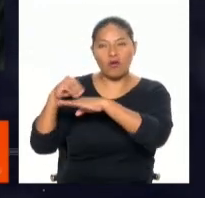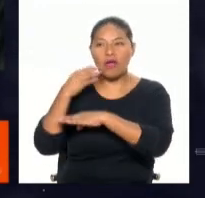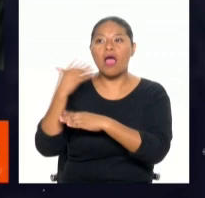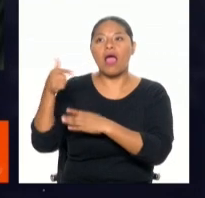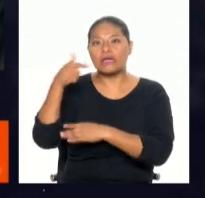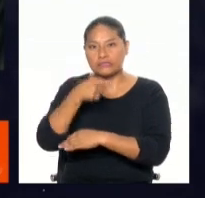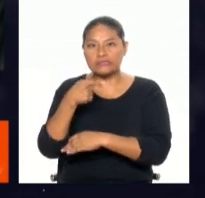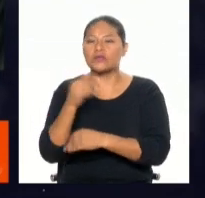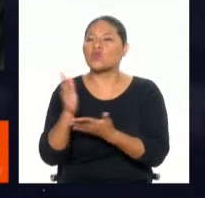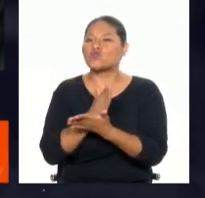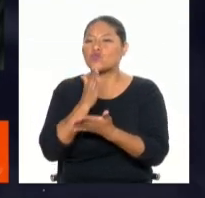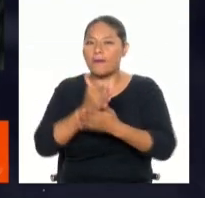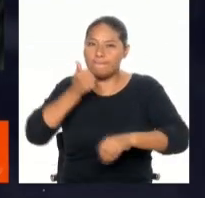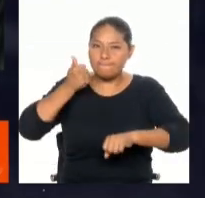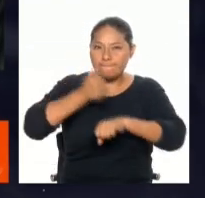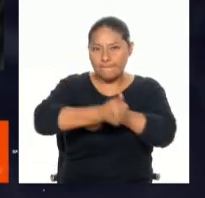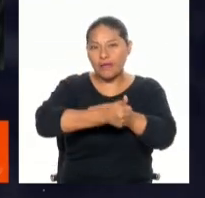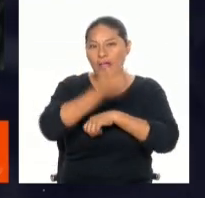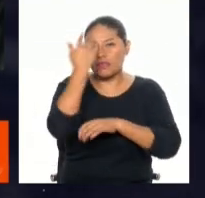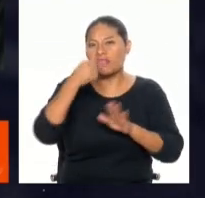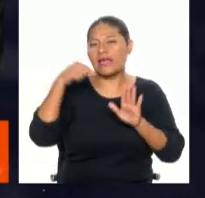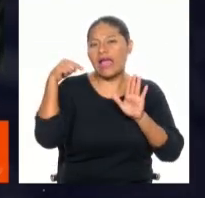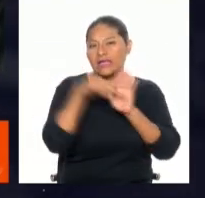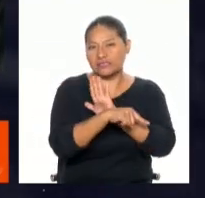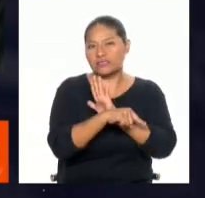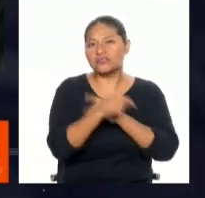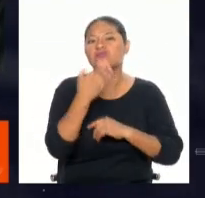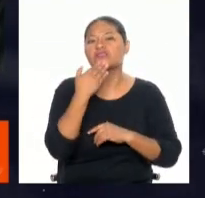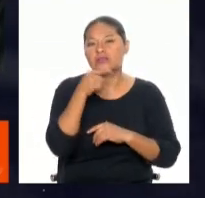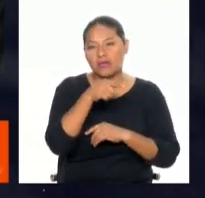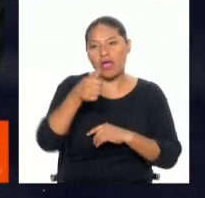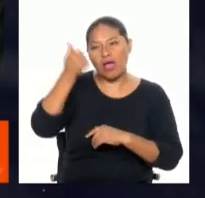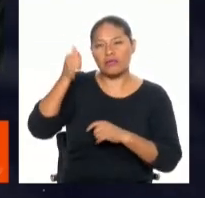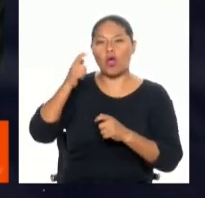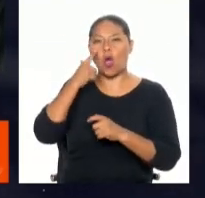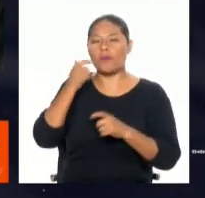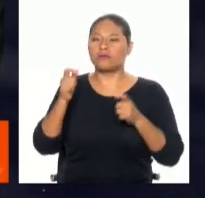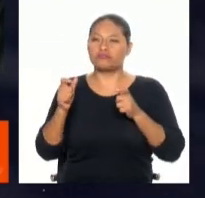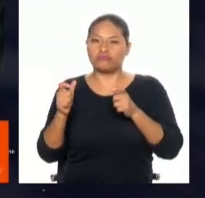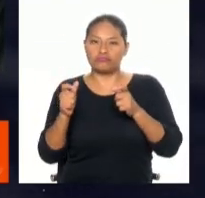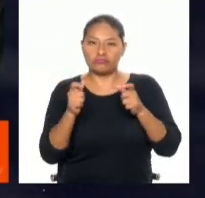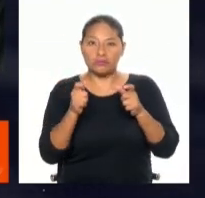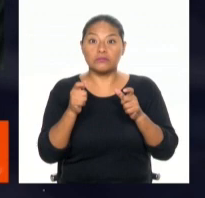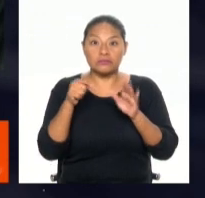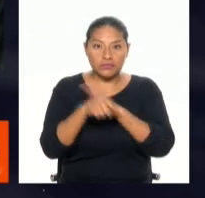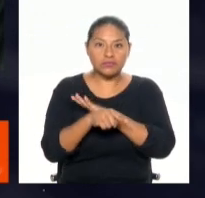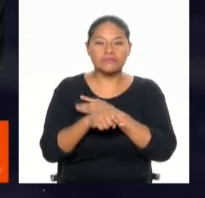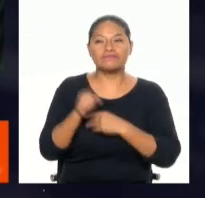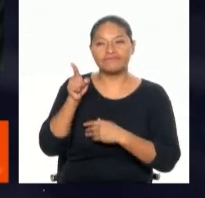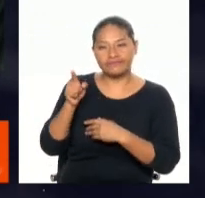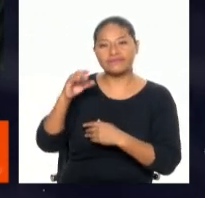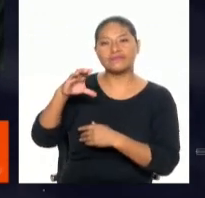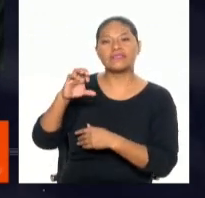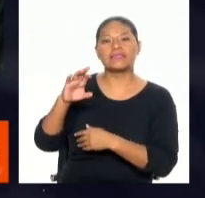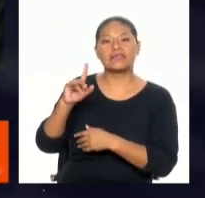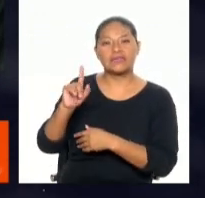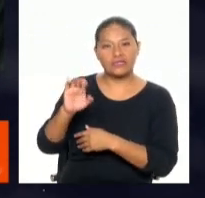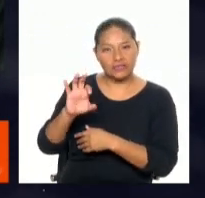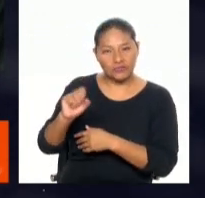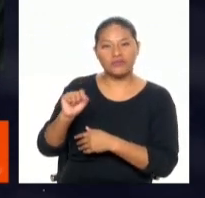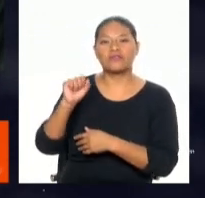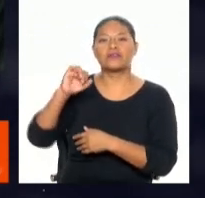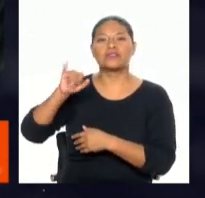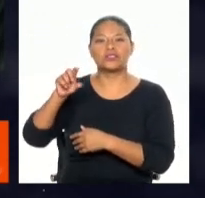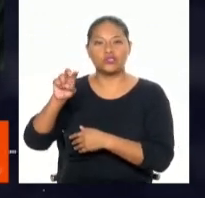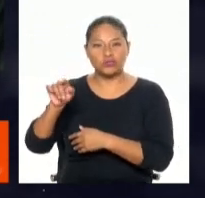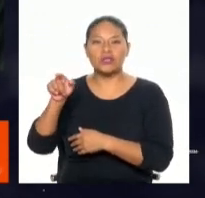sindicado como el asesino del sereno de surco Luis Manrique. Christopher Joseph Fuentes González,